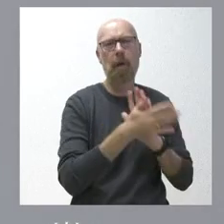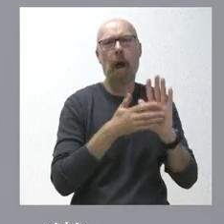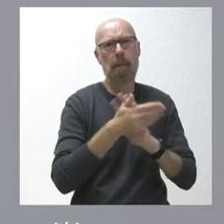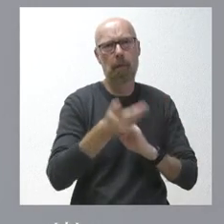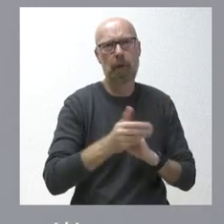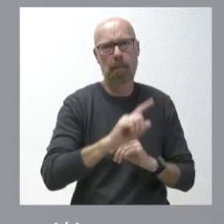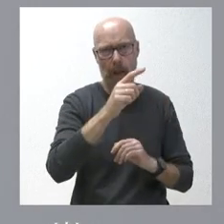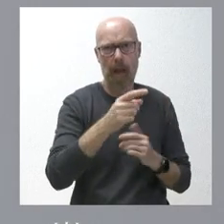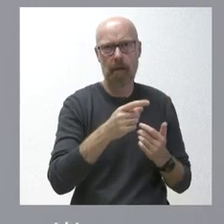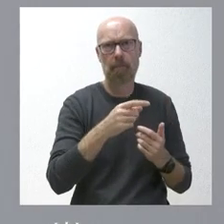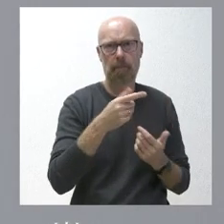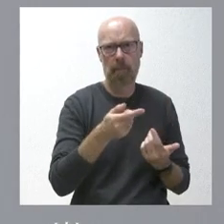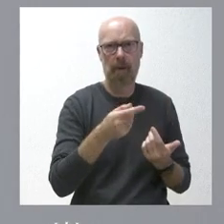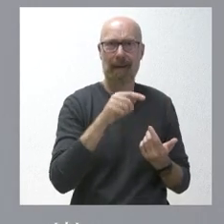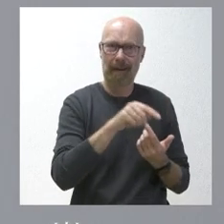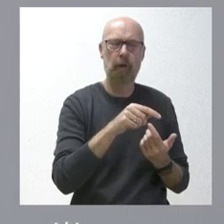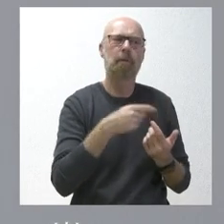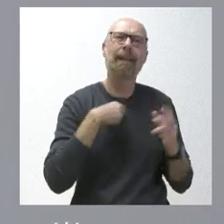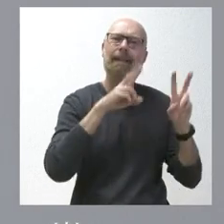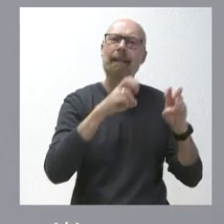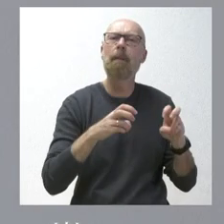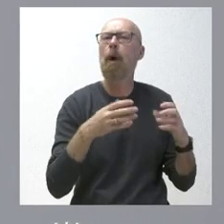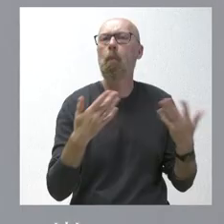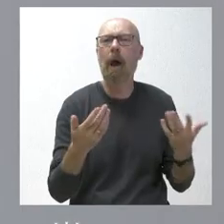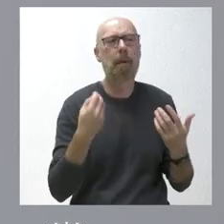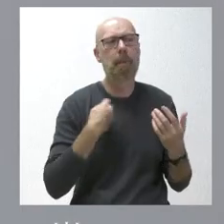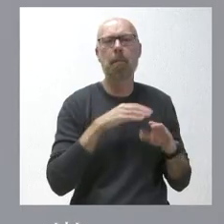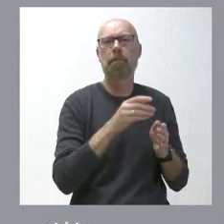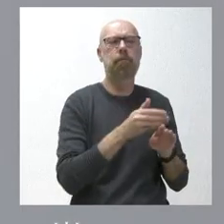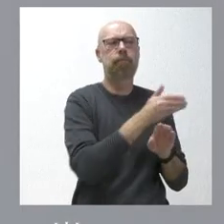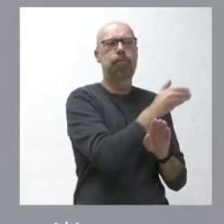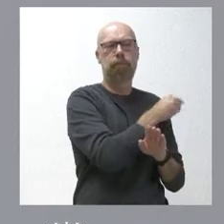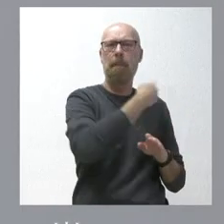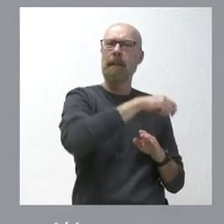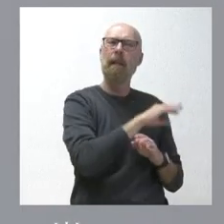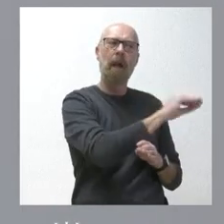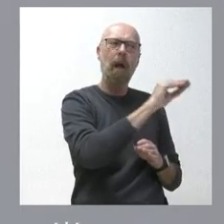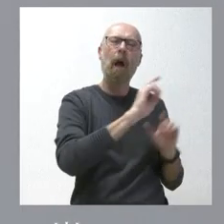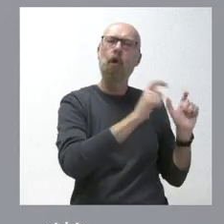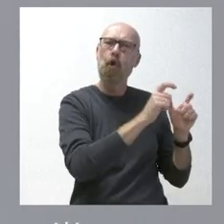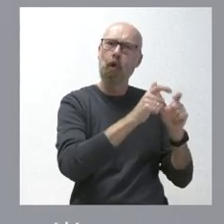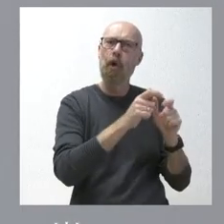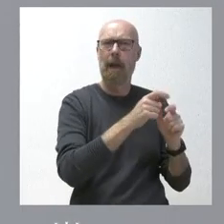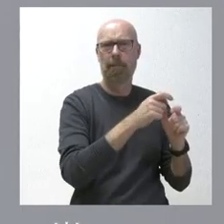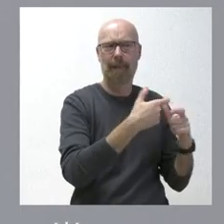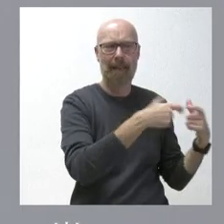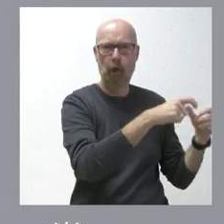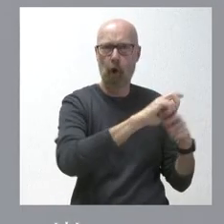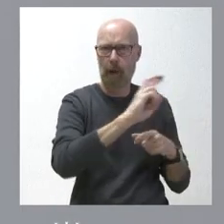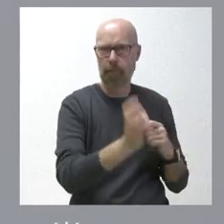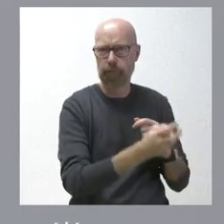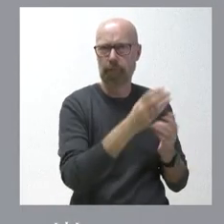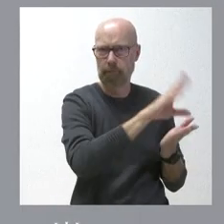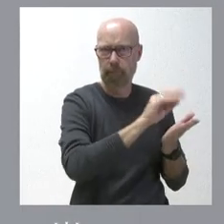análisis en las reuniones que el presidente ha mantenido con la sociedad. Y segundo, aspectos propios de iniciativas